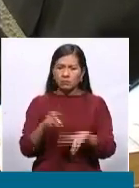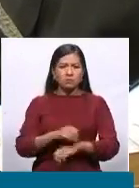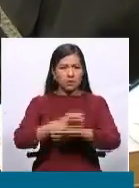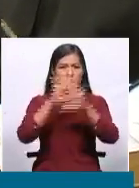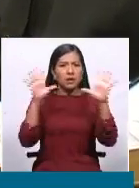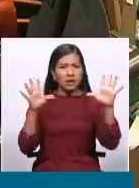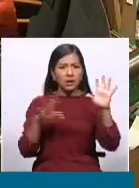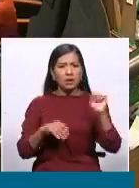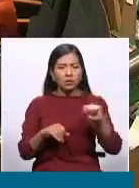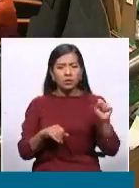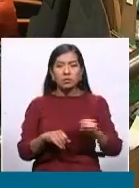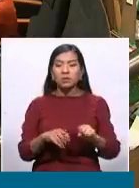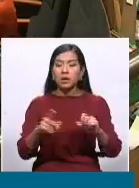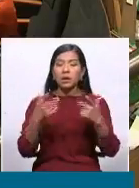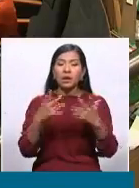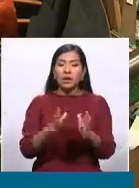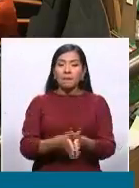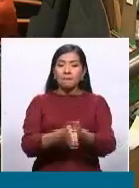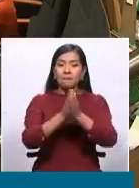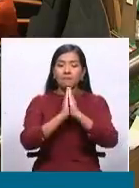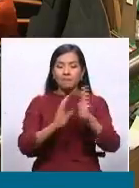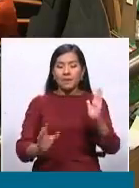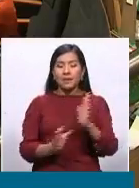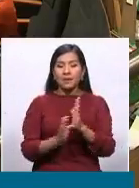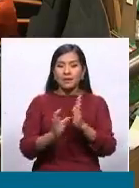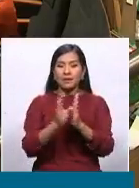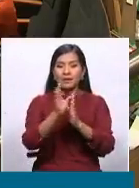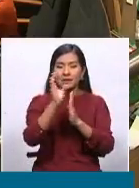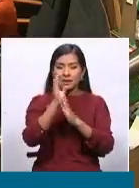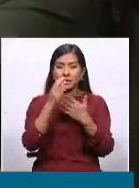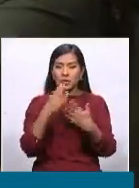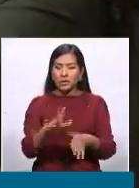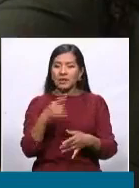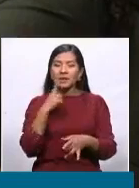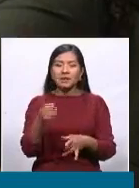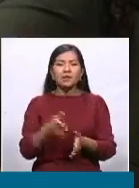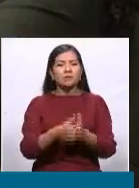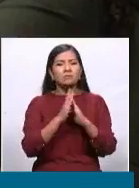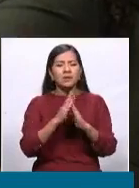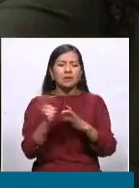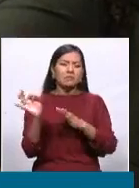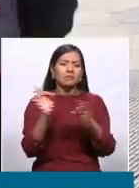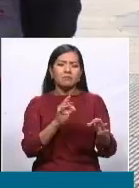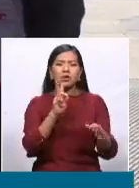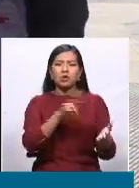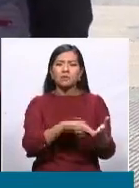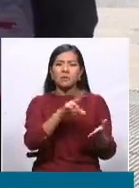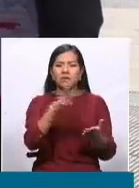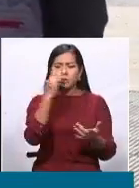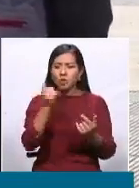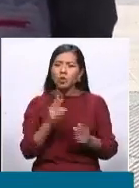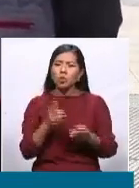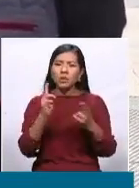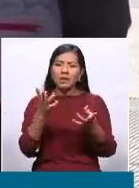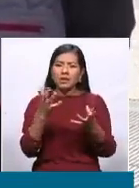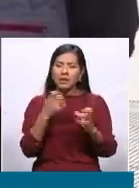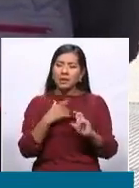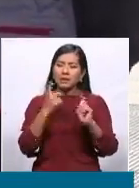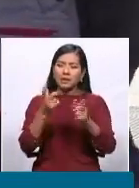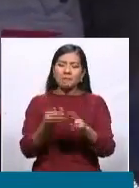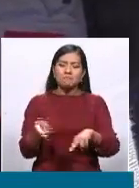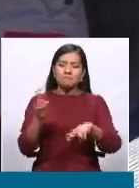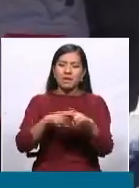que si bien el pedido del censo es supuestamente porque le lleguen más recursos a cierta región,